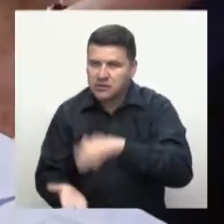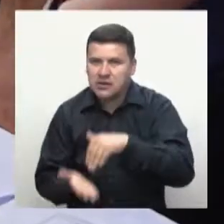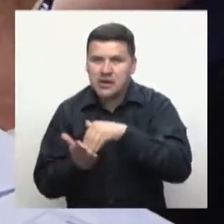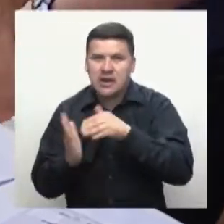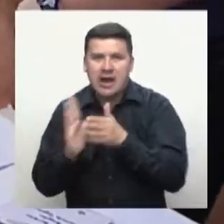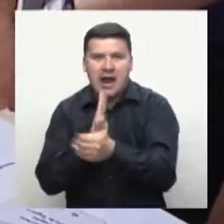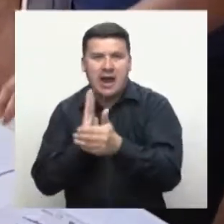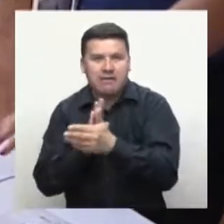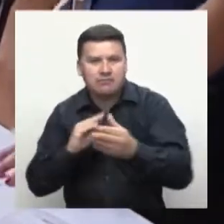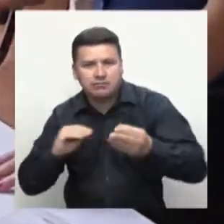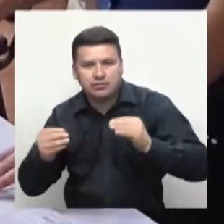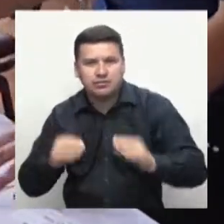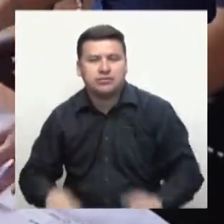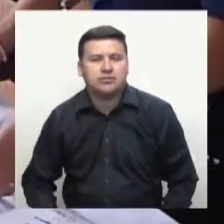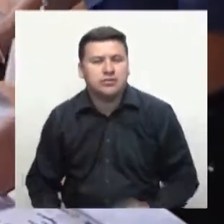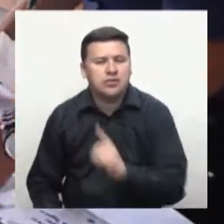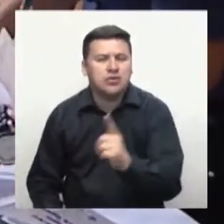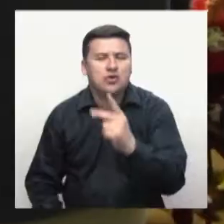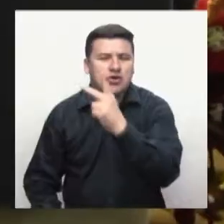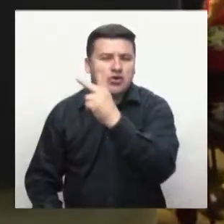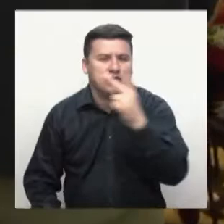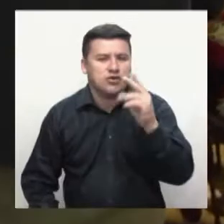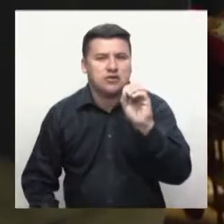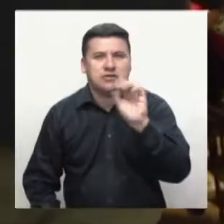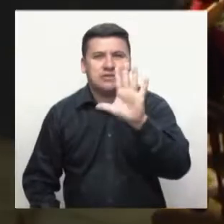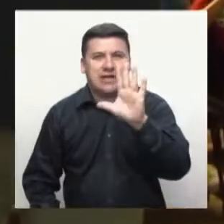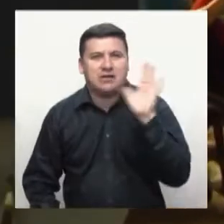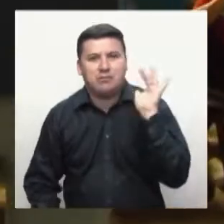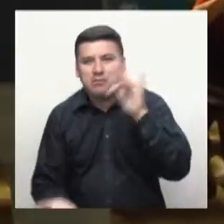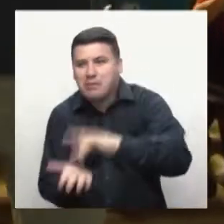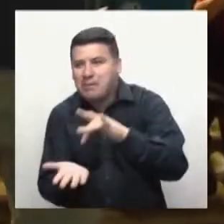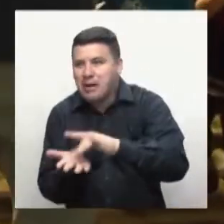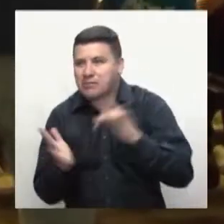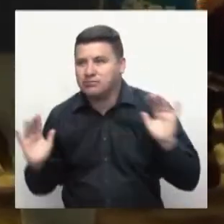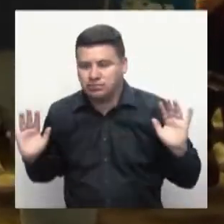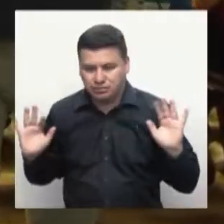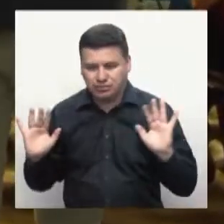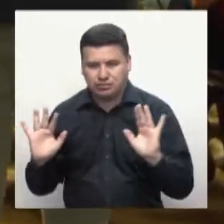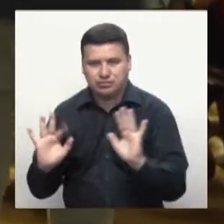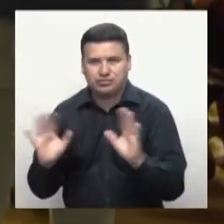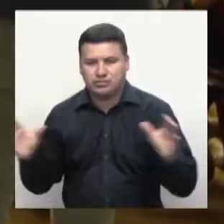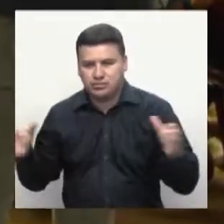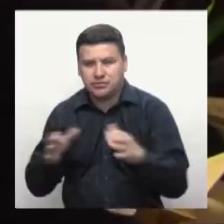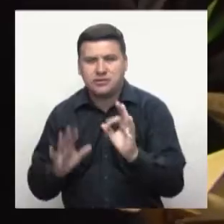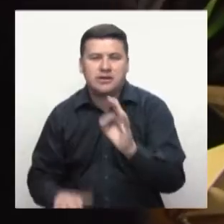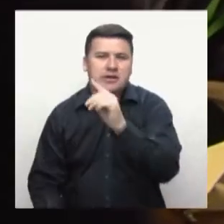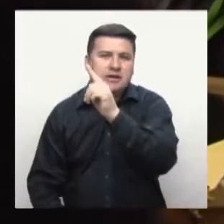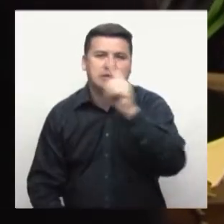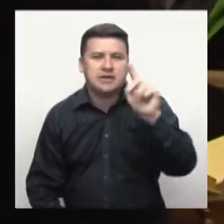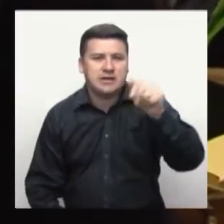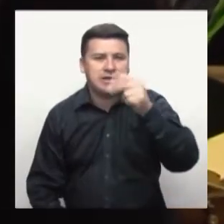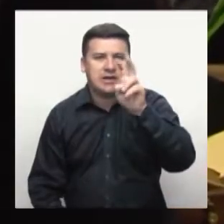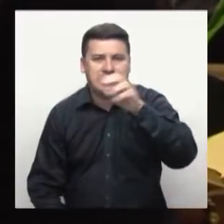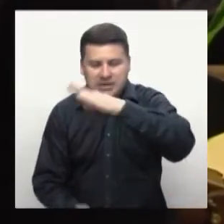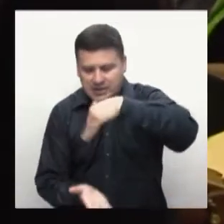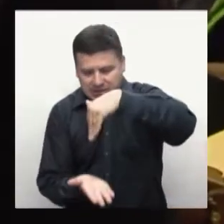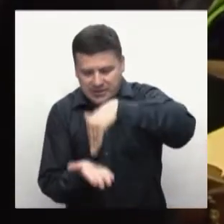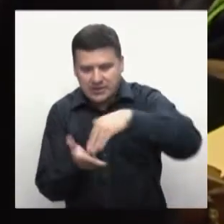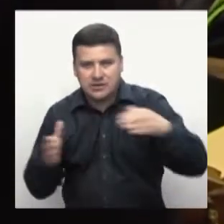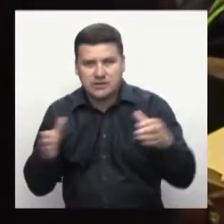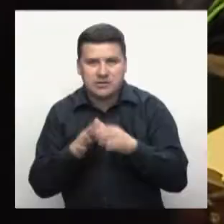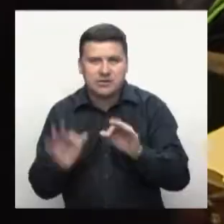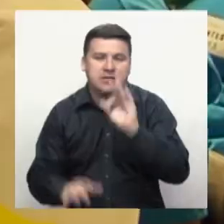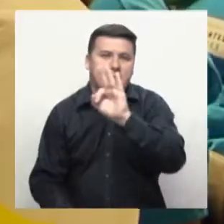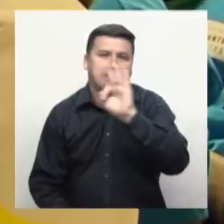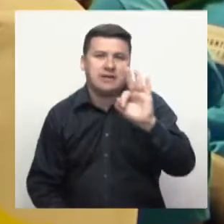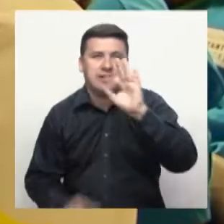fortalecimiento de habilidades blandas. Fueron 205 los aprendices que atendieron a esta cita, provenientes de 117 centros